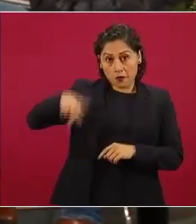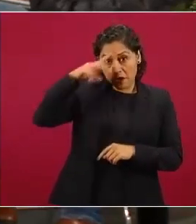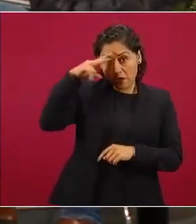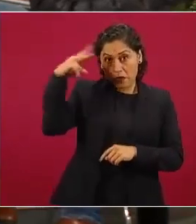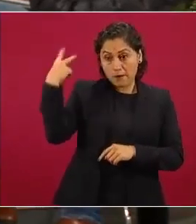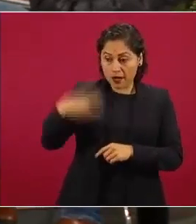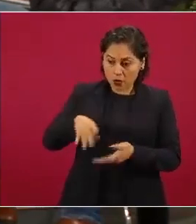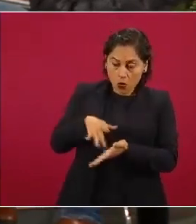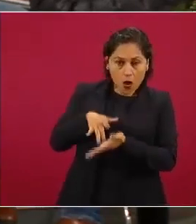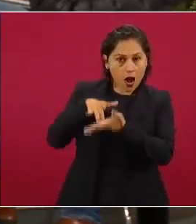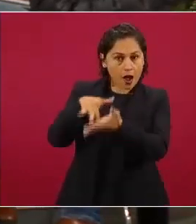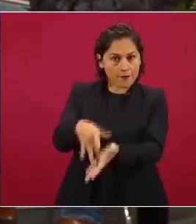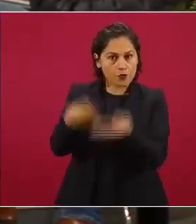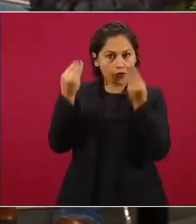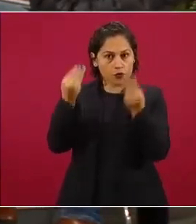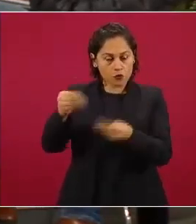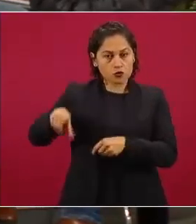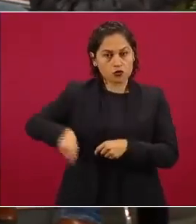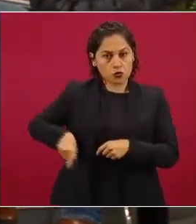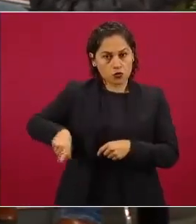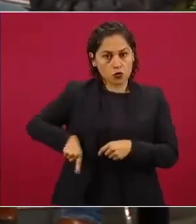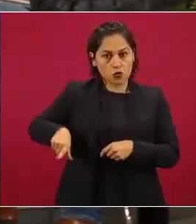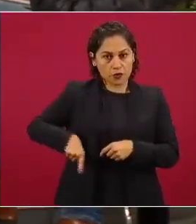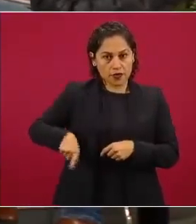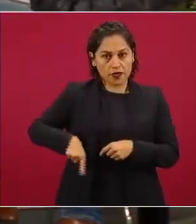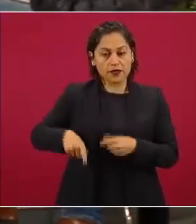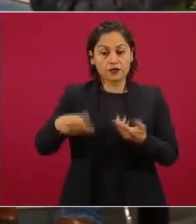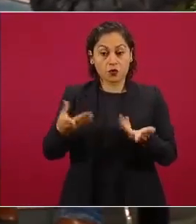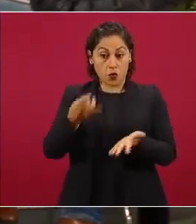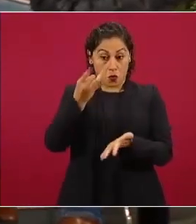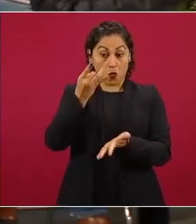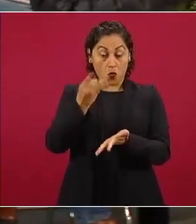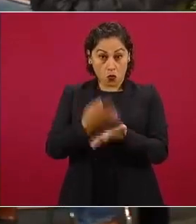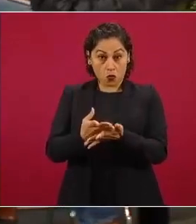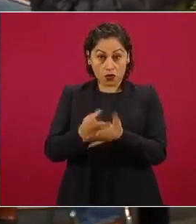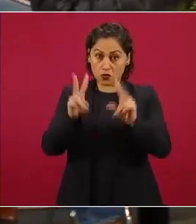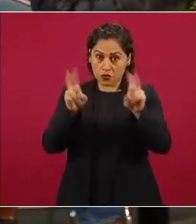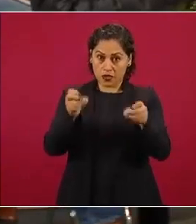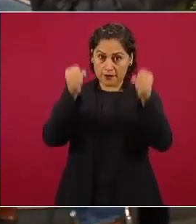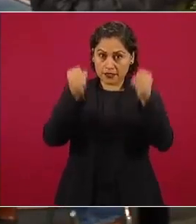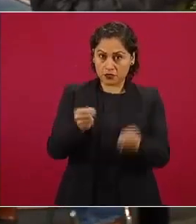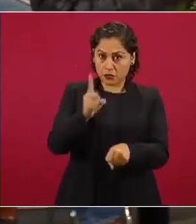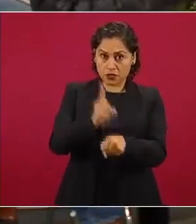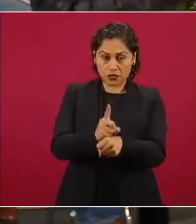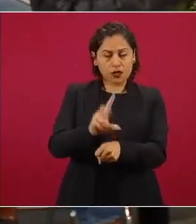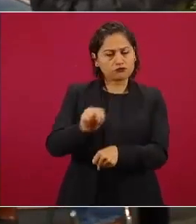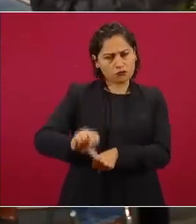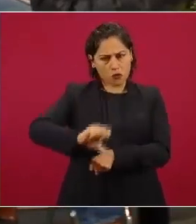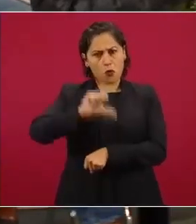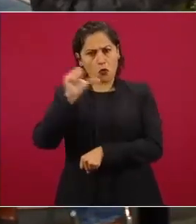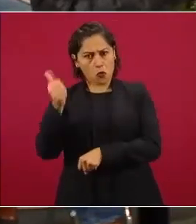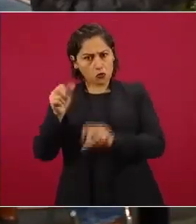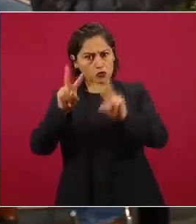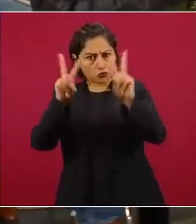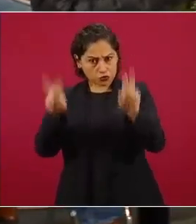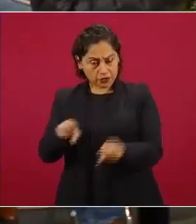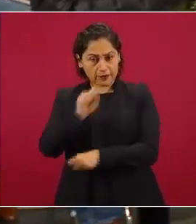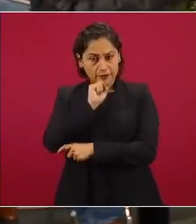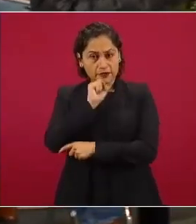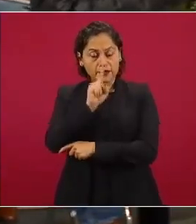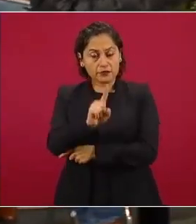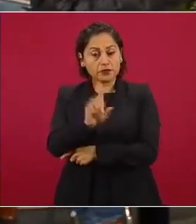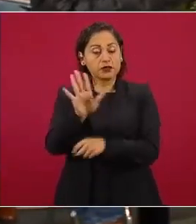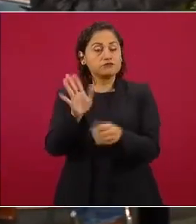no sólo en el ámbito de la seguridad sino en otros rubros es digamos